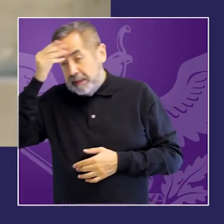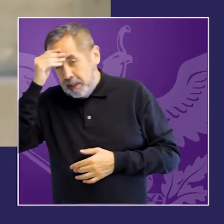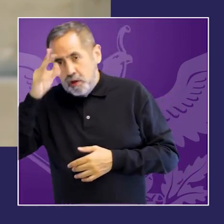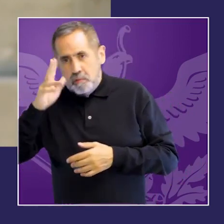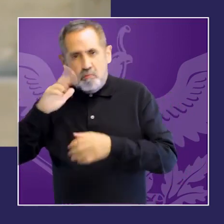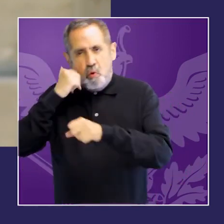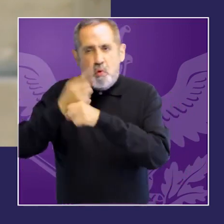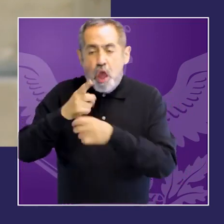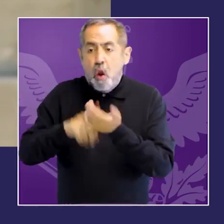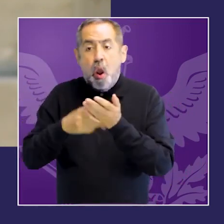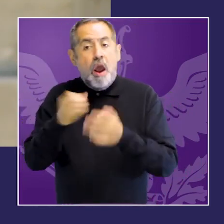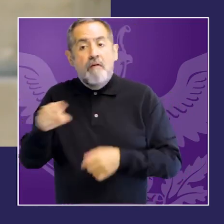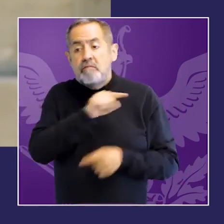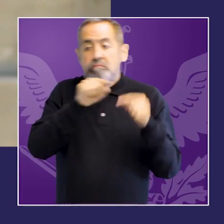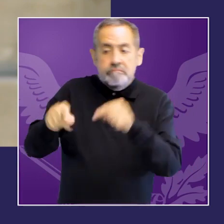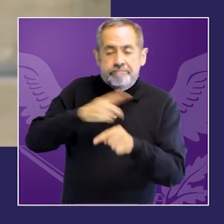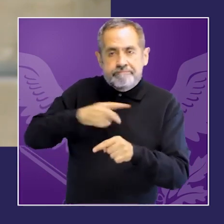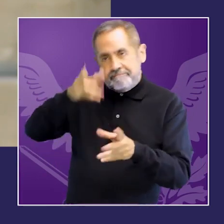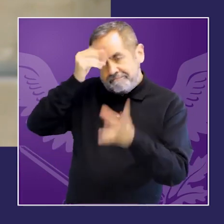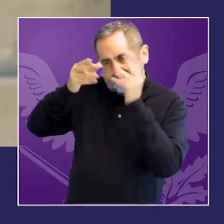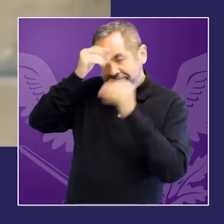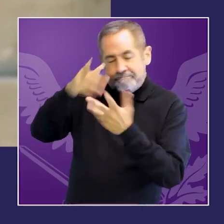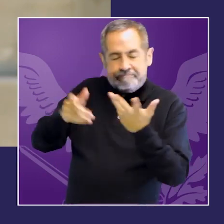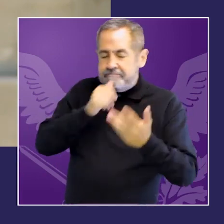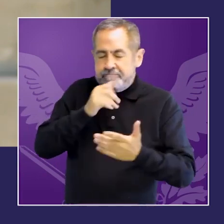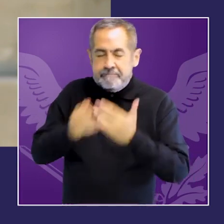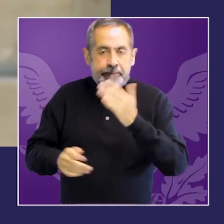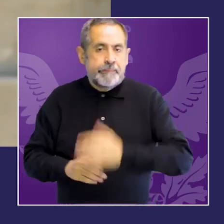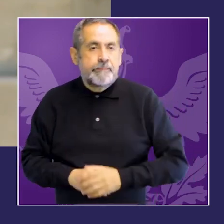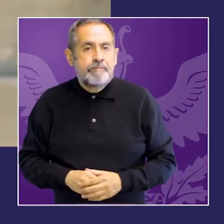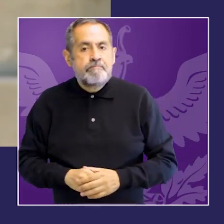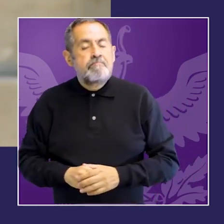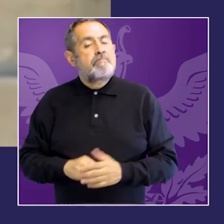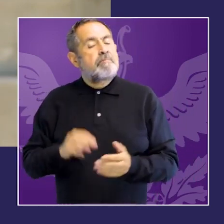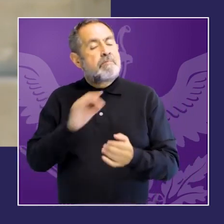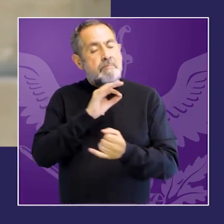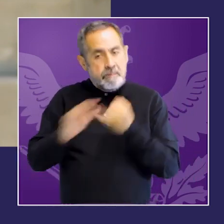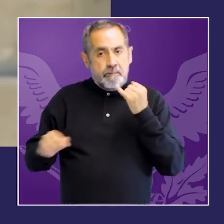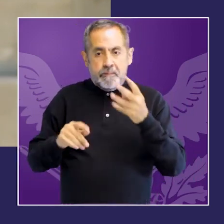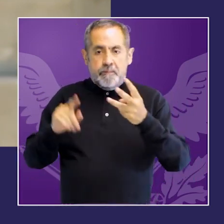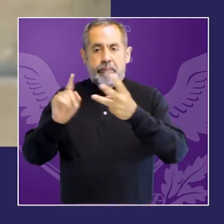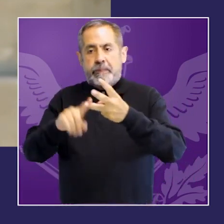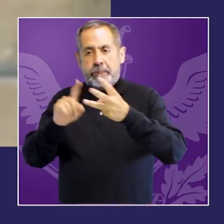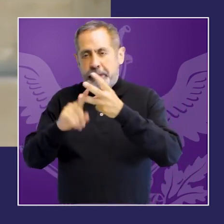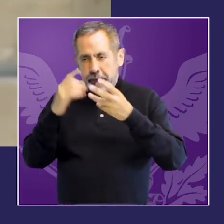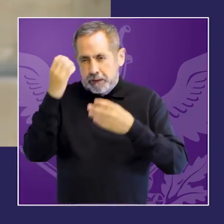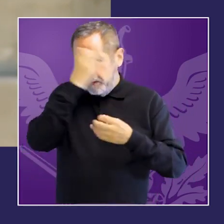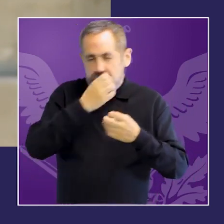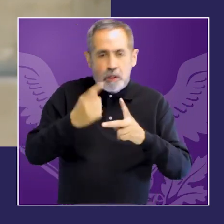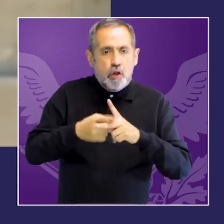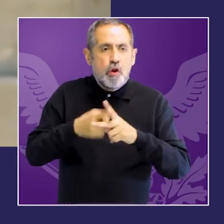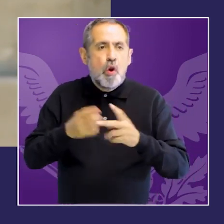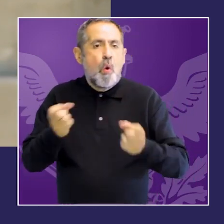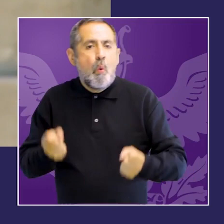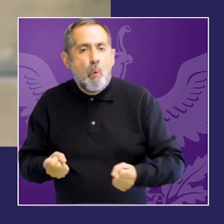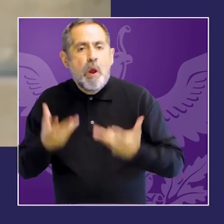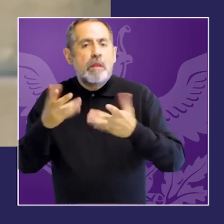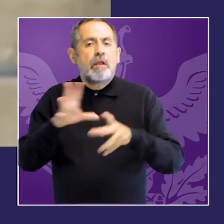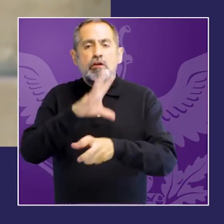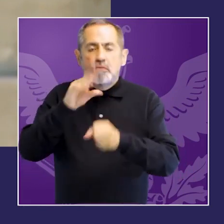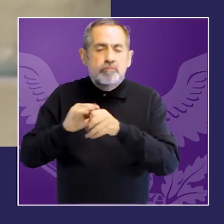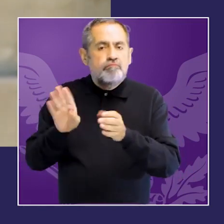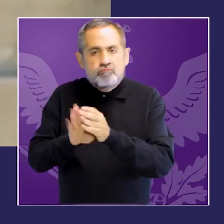incluyeron la trascendencia pública del caso, la accesibilidad al texto completo de la sentencia, cosa que tampoco es todavía